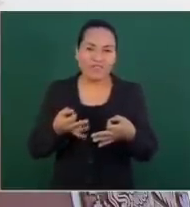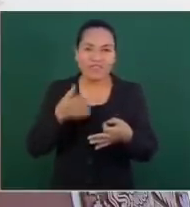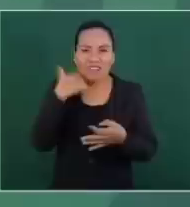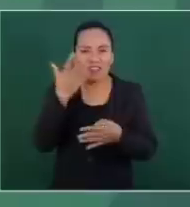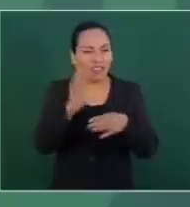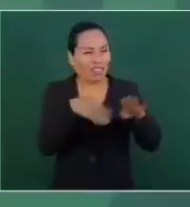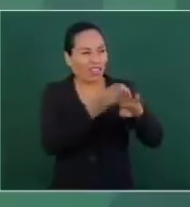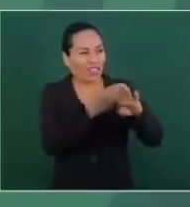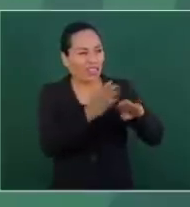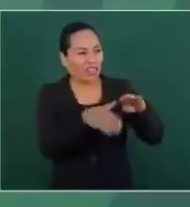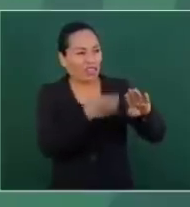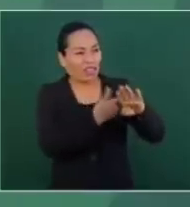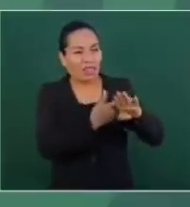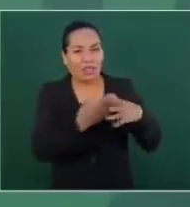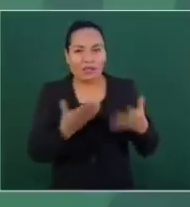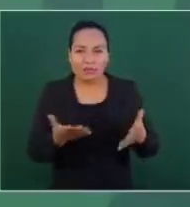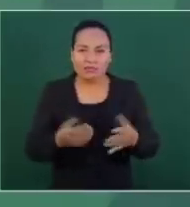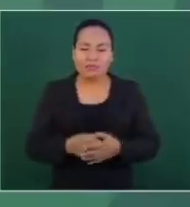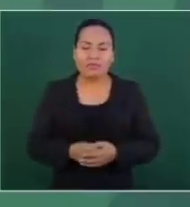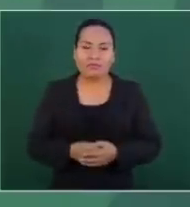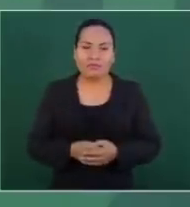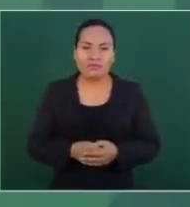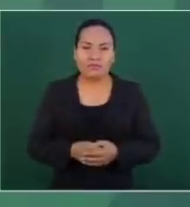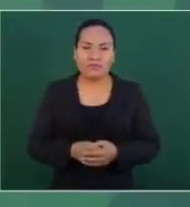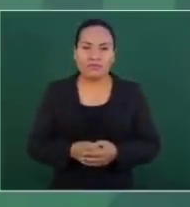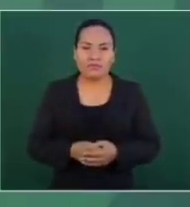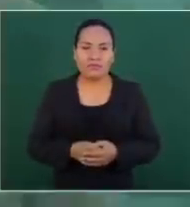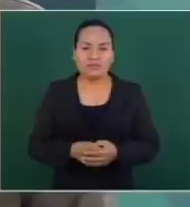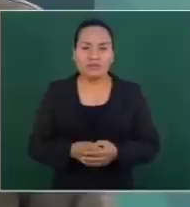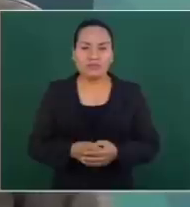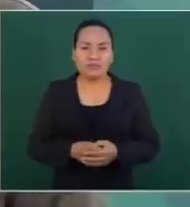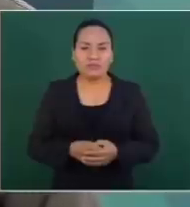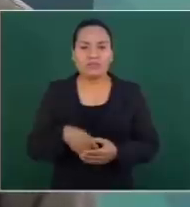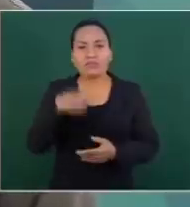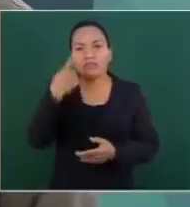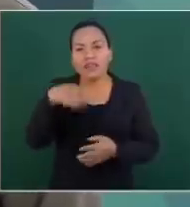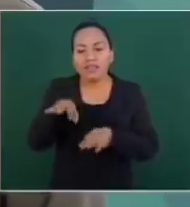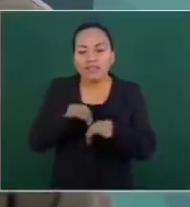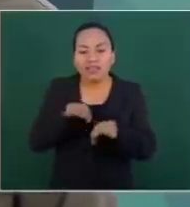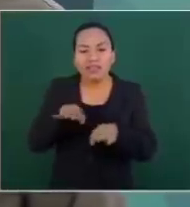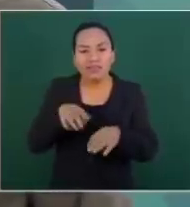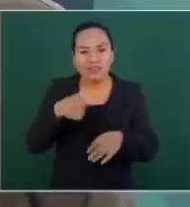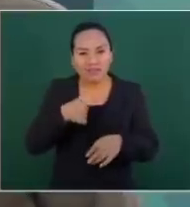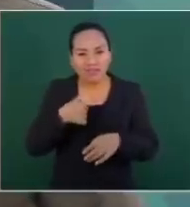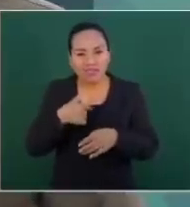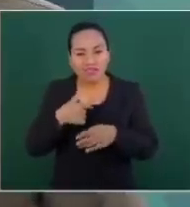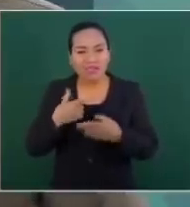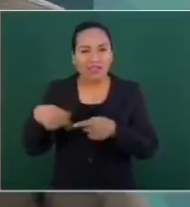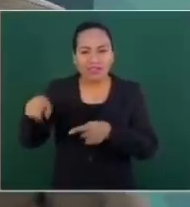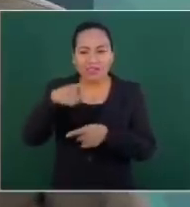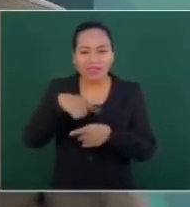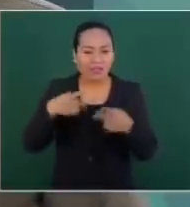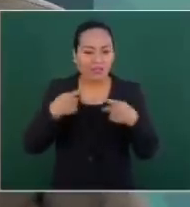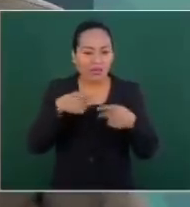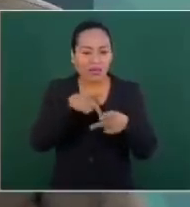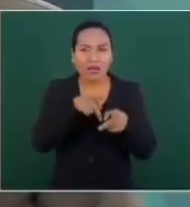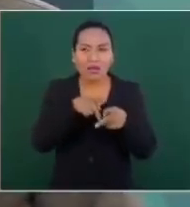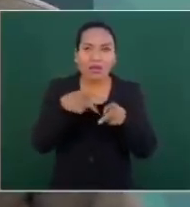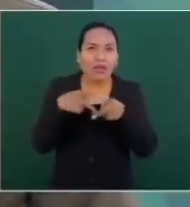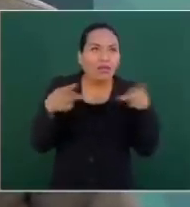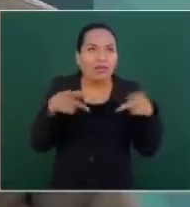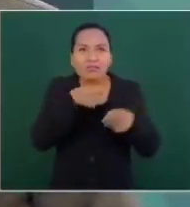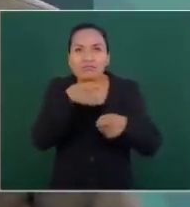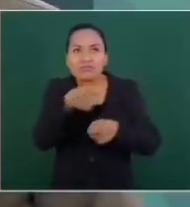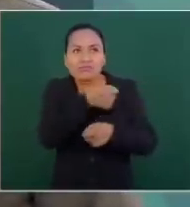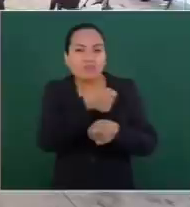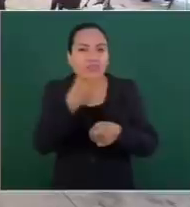con la máxima de lampa del periodismo, que la calumnia cuando no mancha tizna, nada